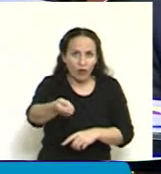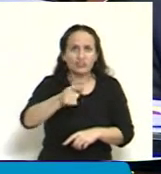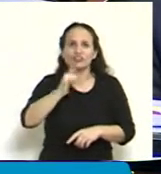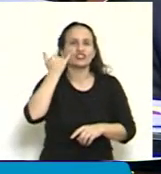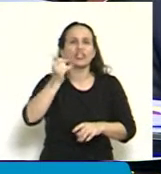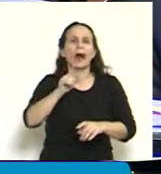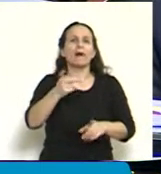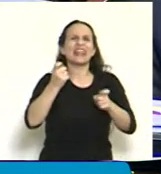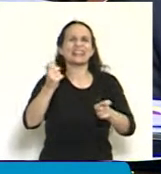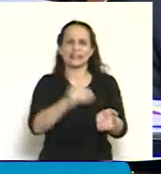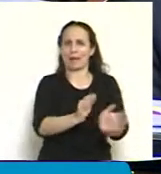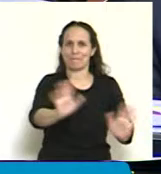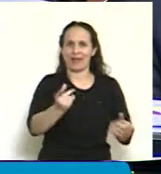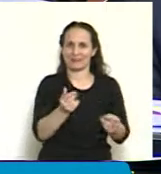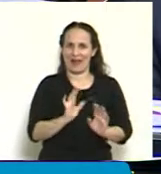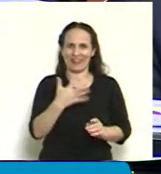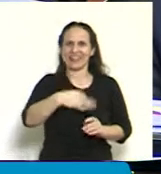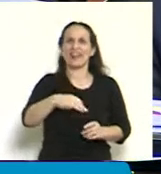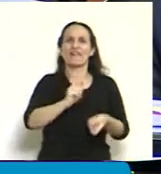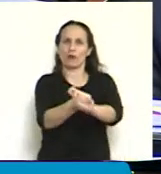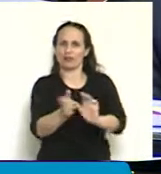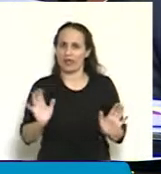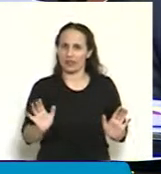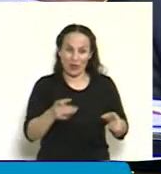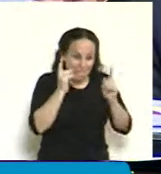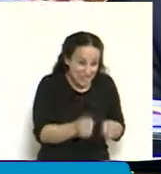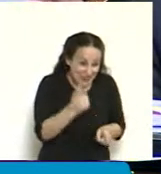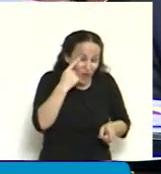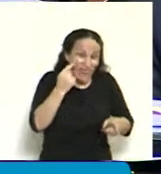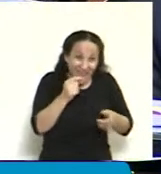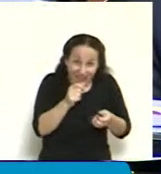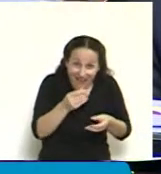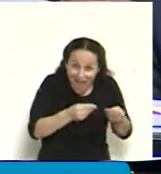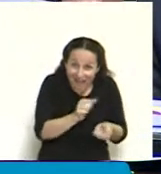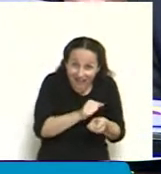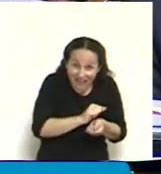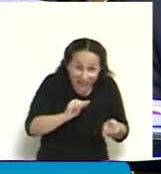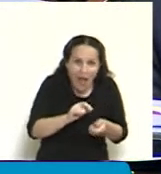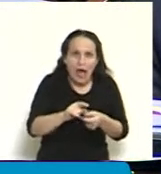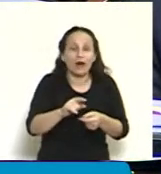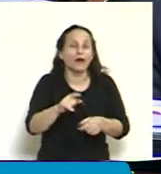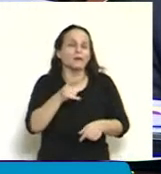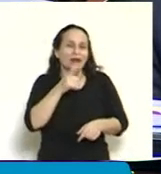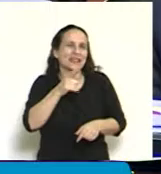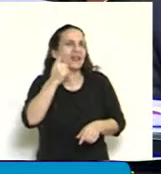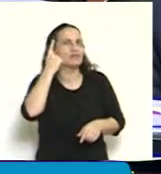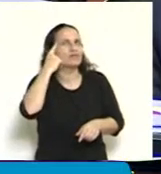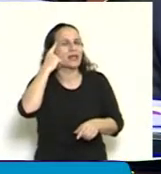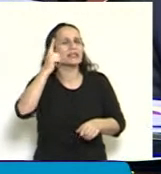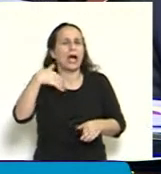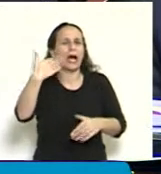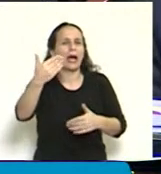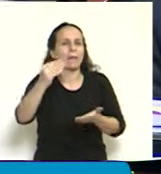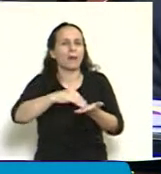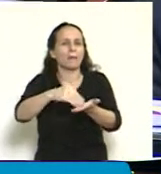y debía ser modificado. Es decir, estaban imaginando que a lo mejor se quedaban después también. Es decir que,